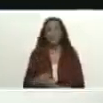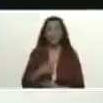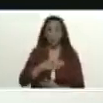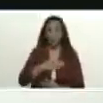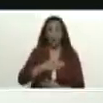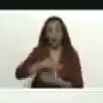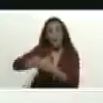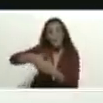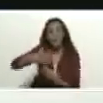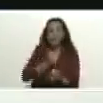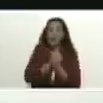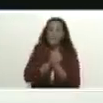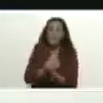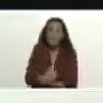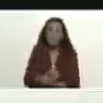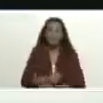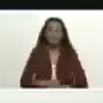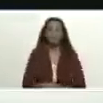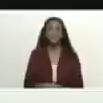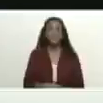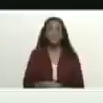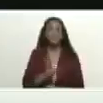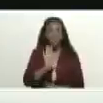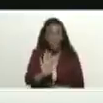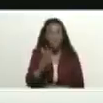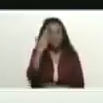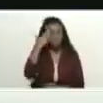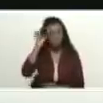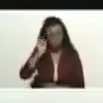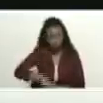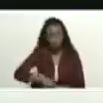nuestra América amada así lo creo